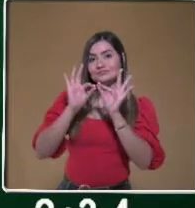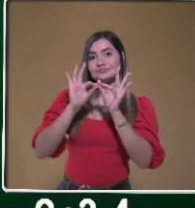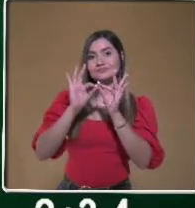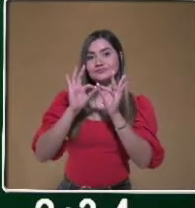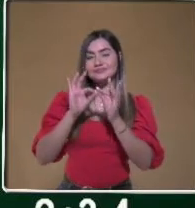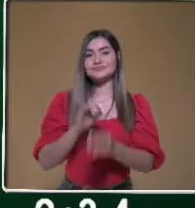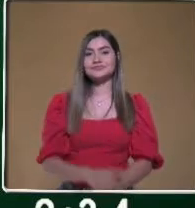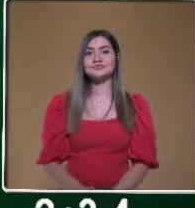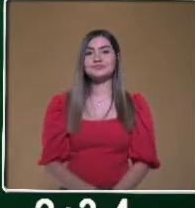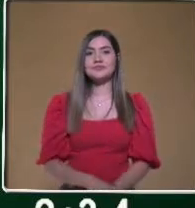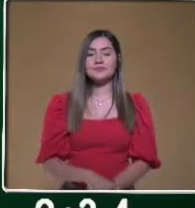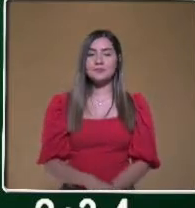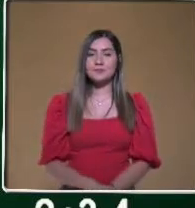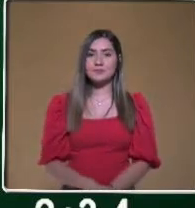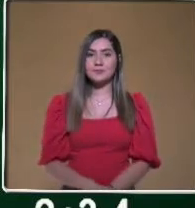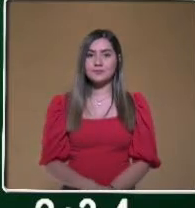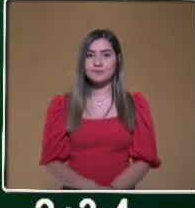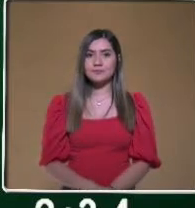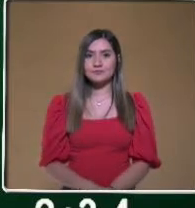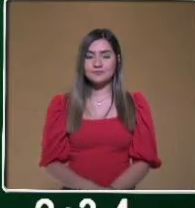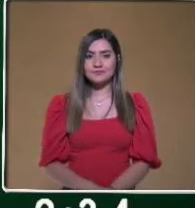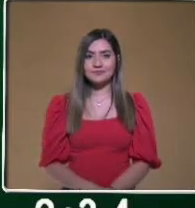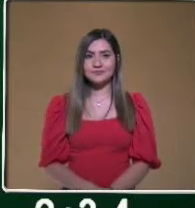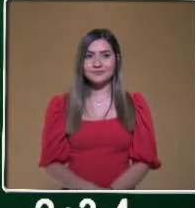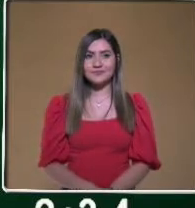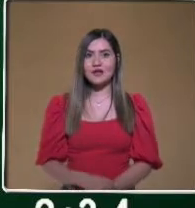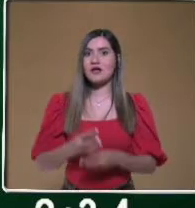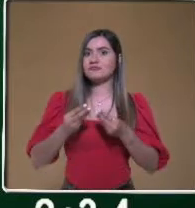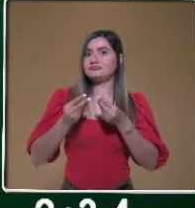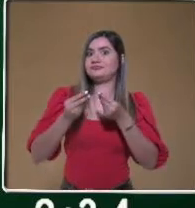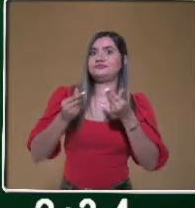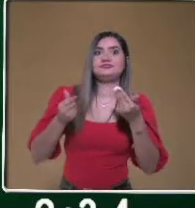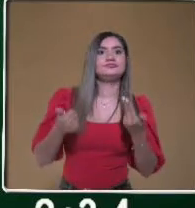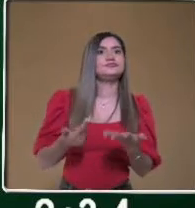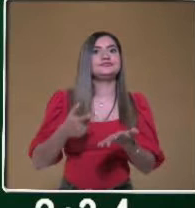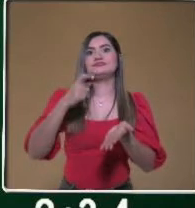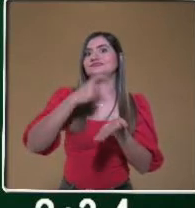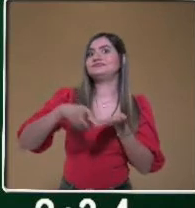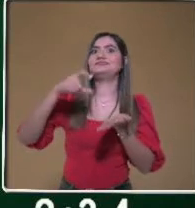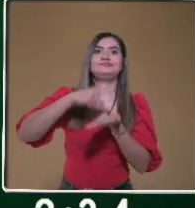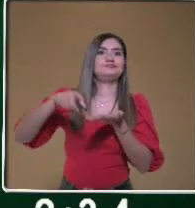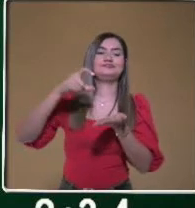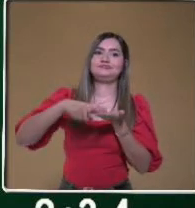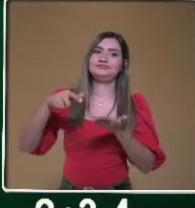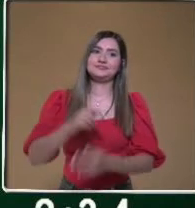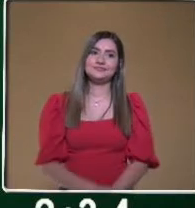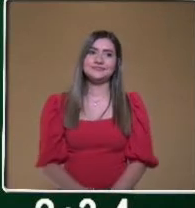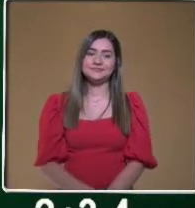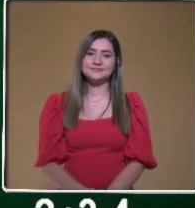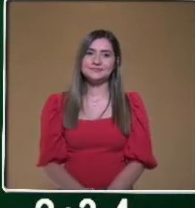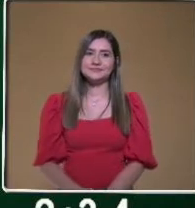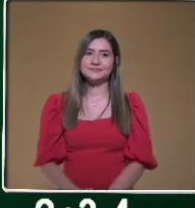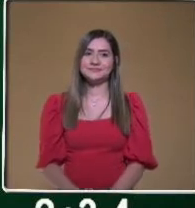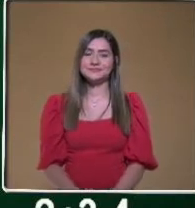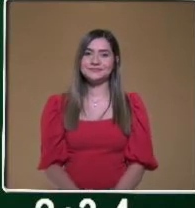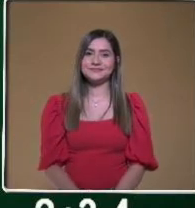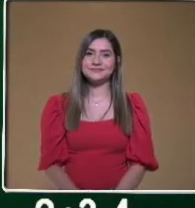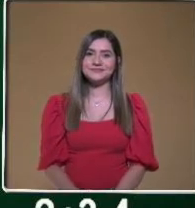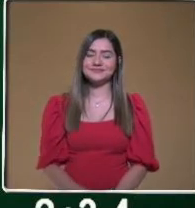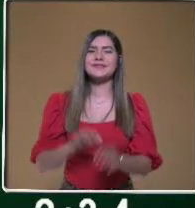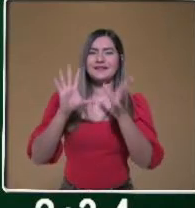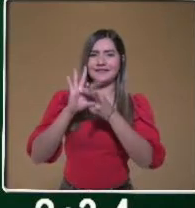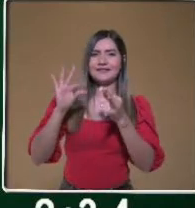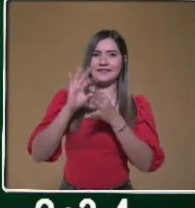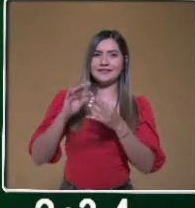a tus compras y despilfarrar el dinero que tienes. Efectivamente. Esto que te está diciendo el maestro